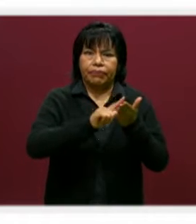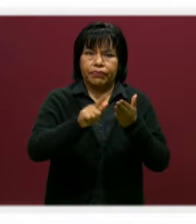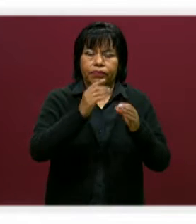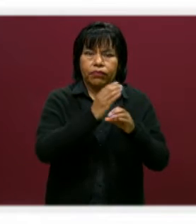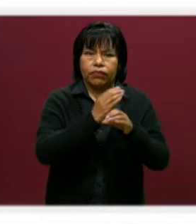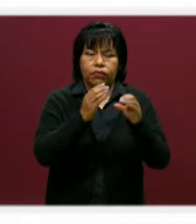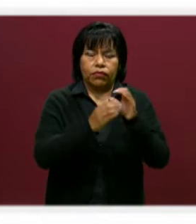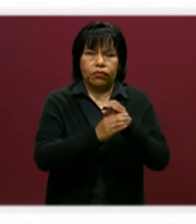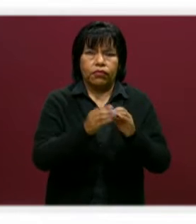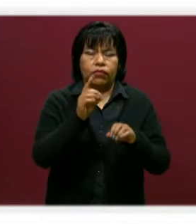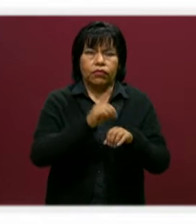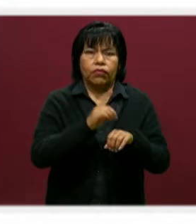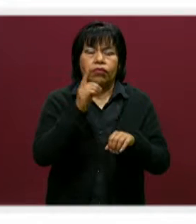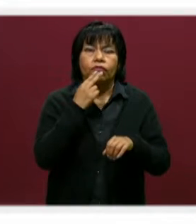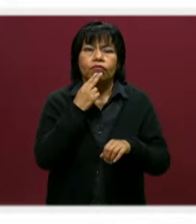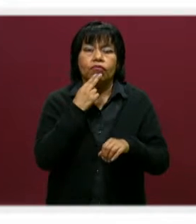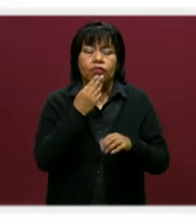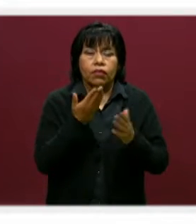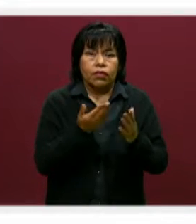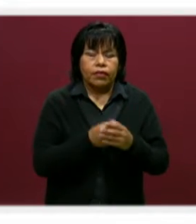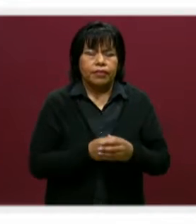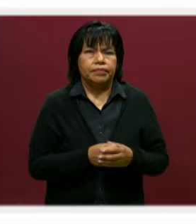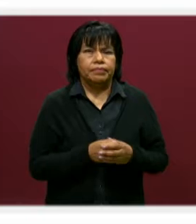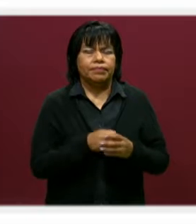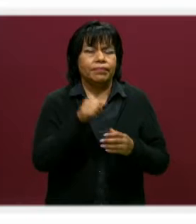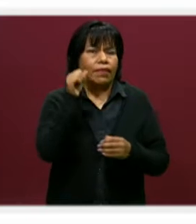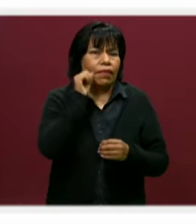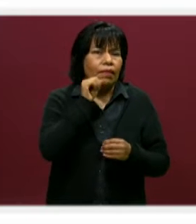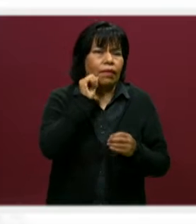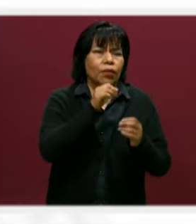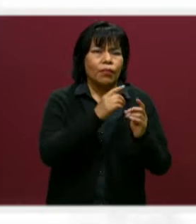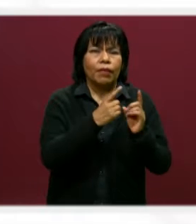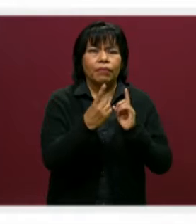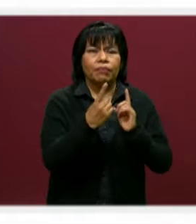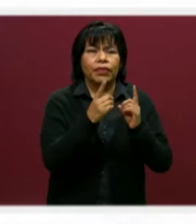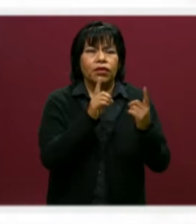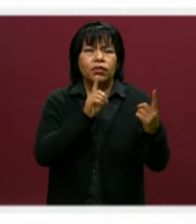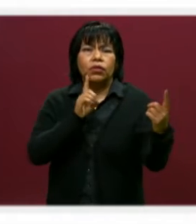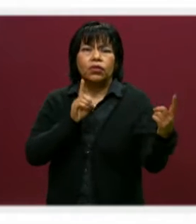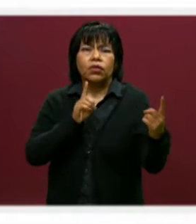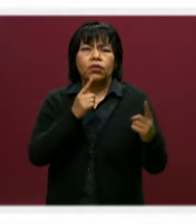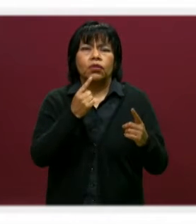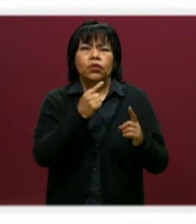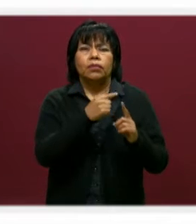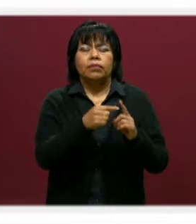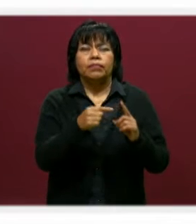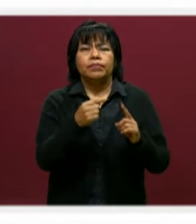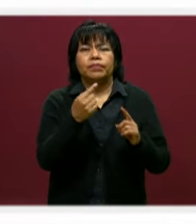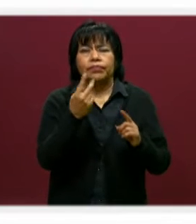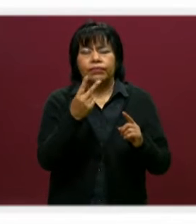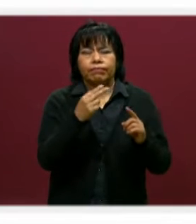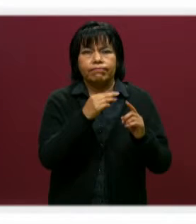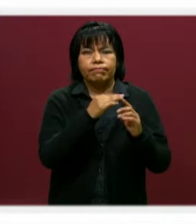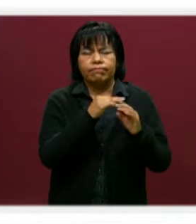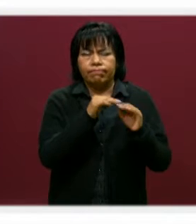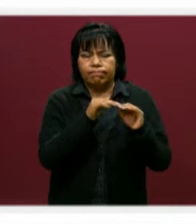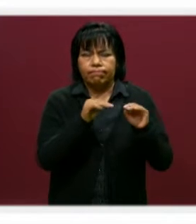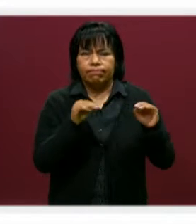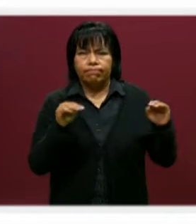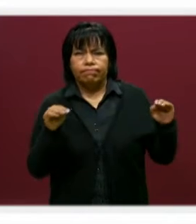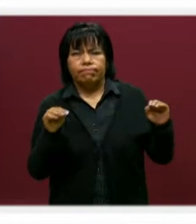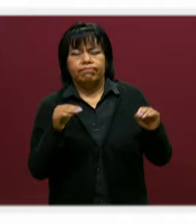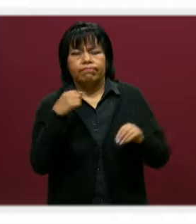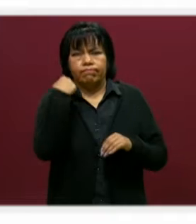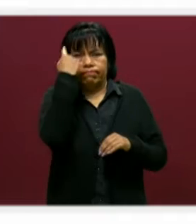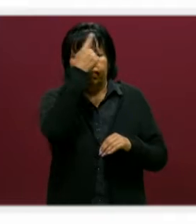superficies de uso común, manteniendo siempre una sana distancia con aquellos que nos rodean, metro y medio o dos metros, no tocarnos